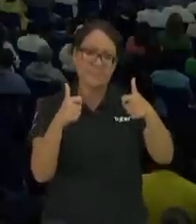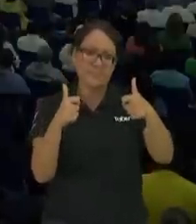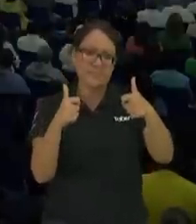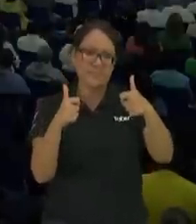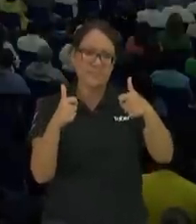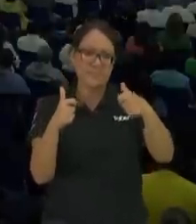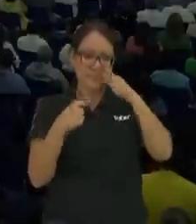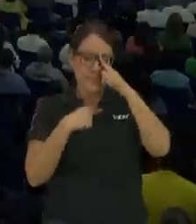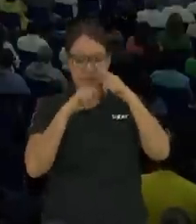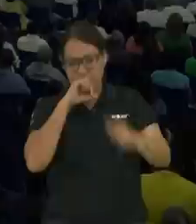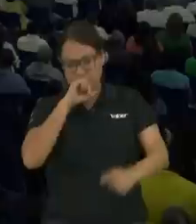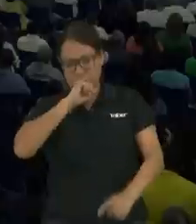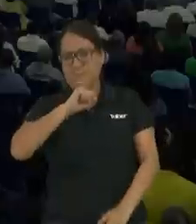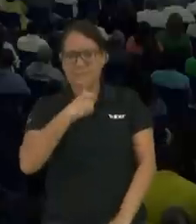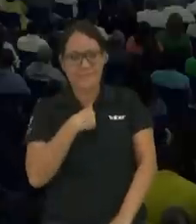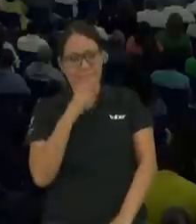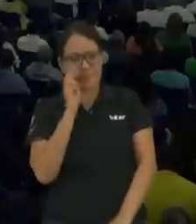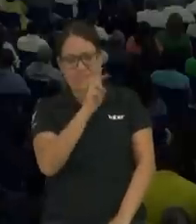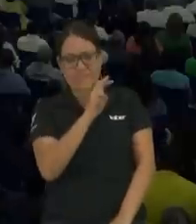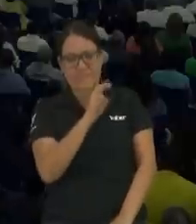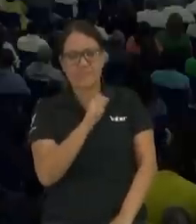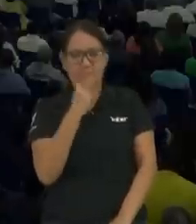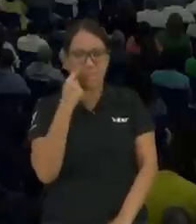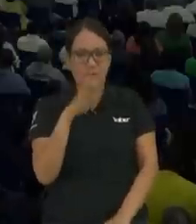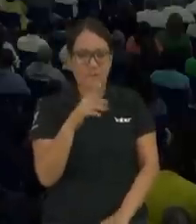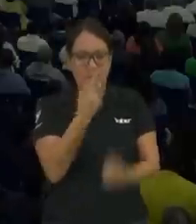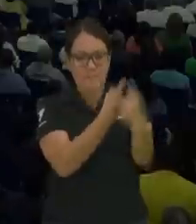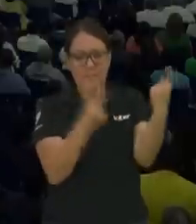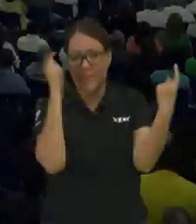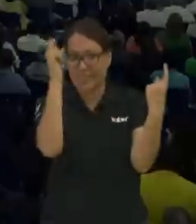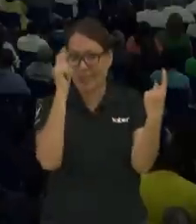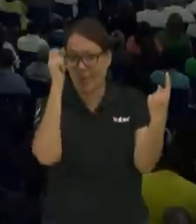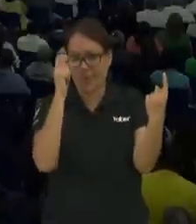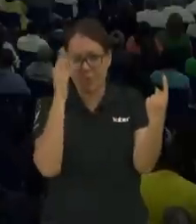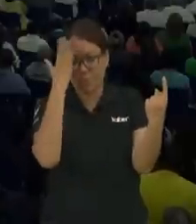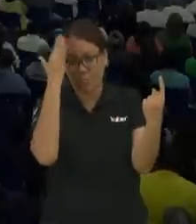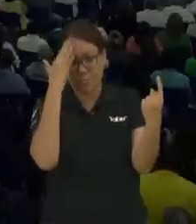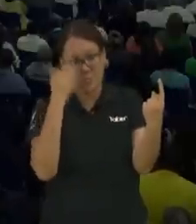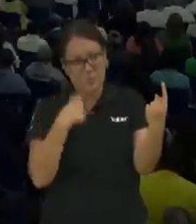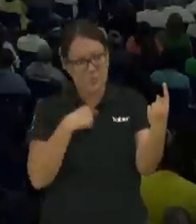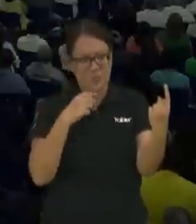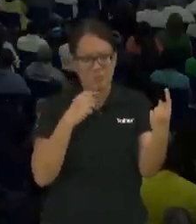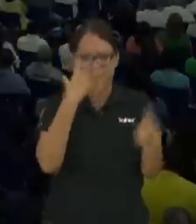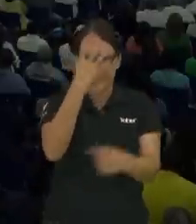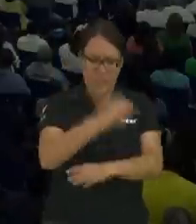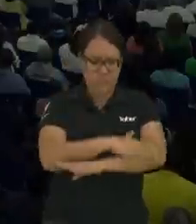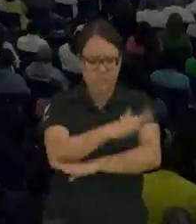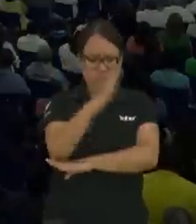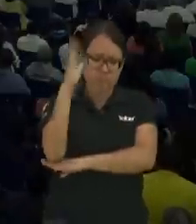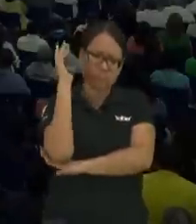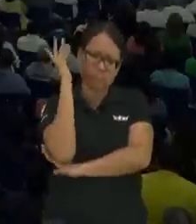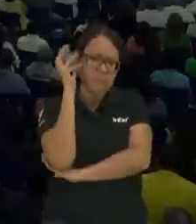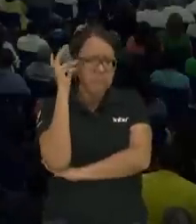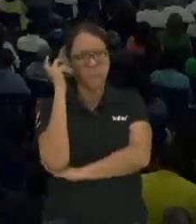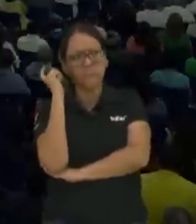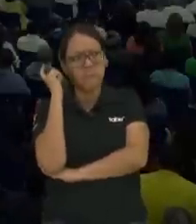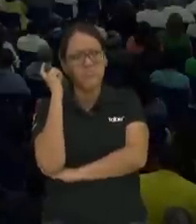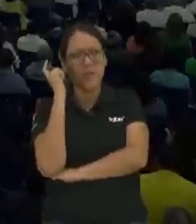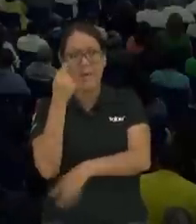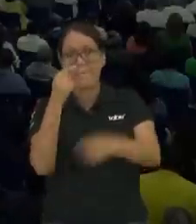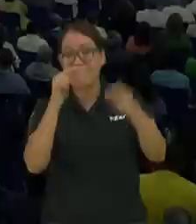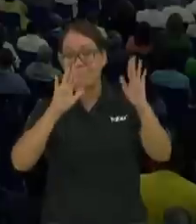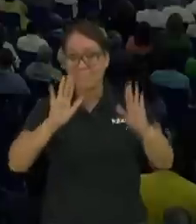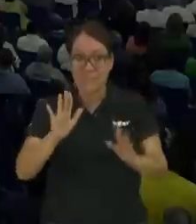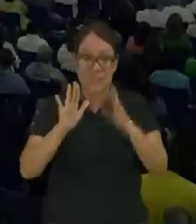me encanta ver a los dioses del olimpo de quienes aprendo un montón todos los teólogos yo me pongo a oír gente todo el día estoy oyendo sermones pero yo el ministerio se lo